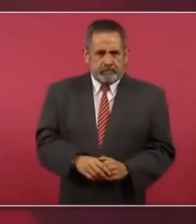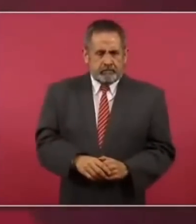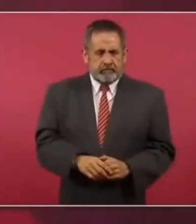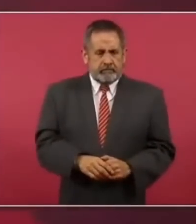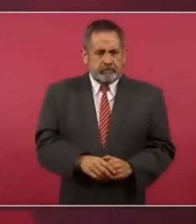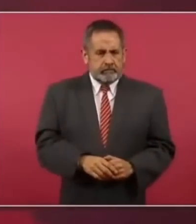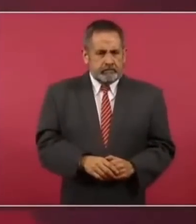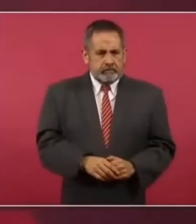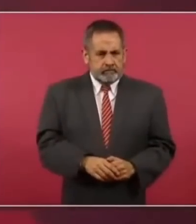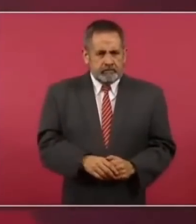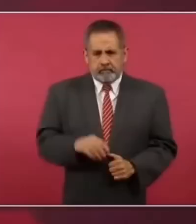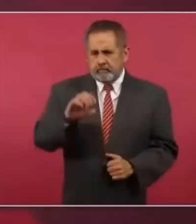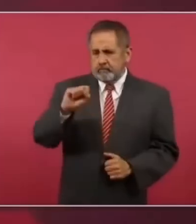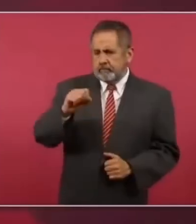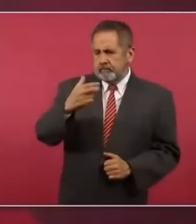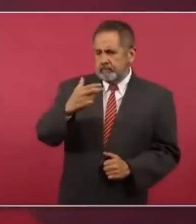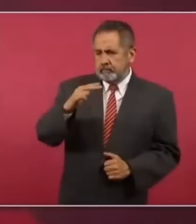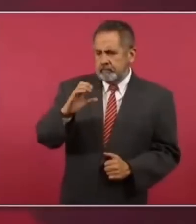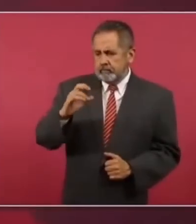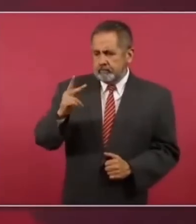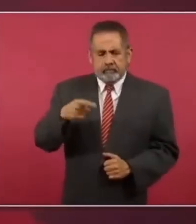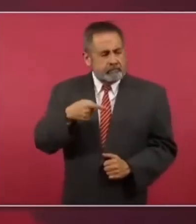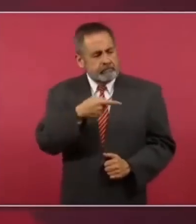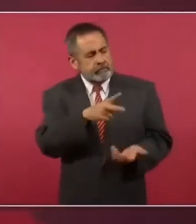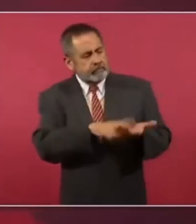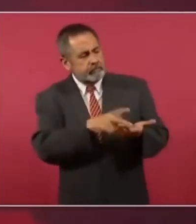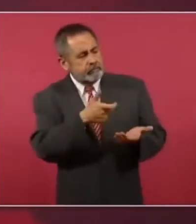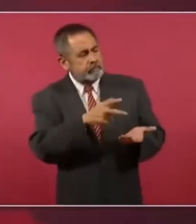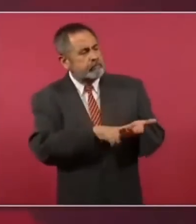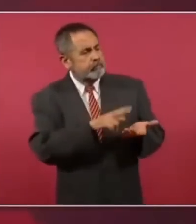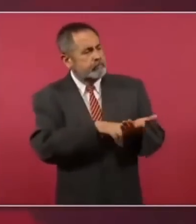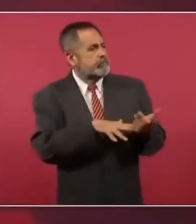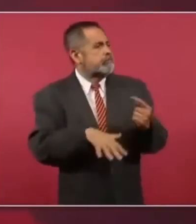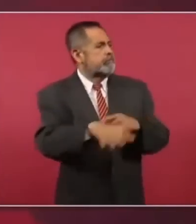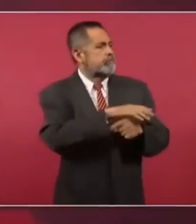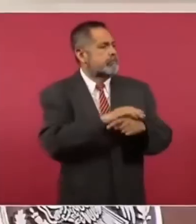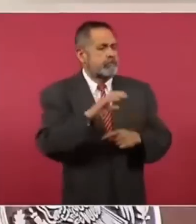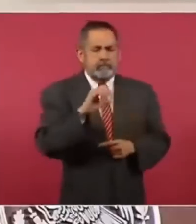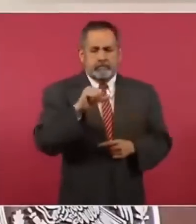Hacienda en particular